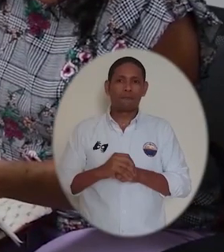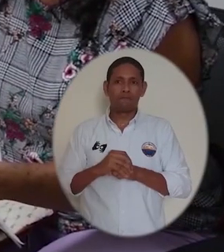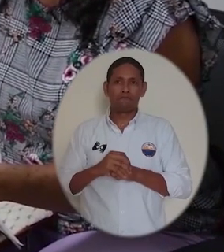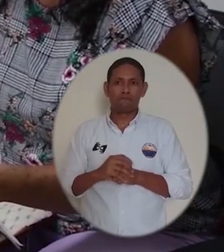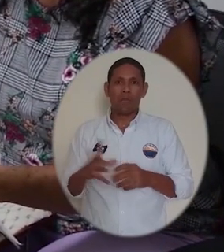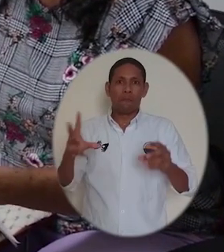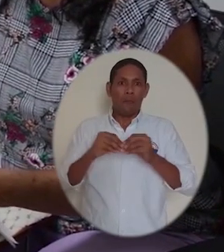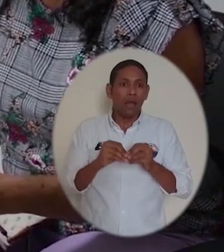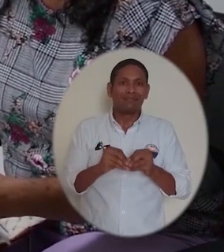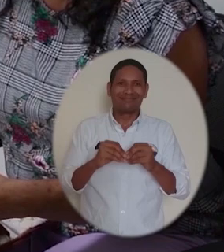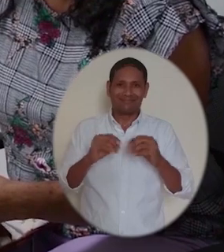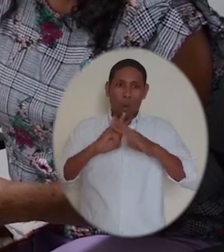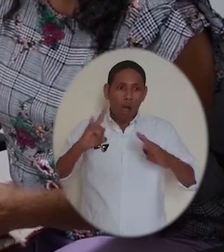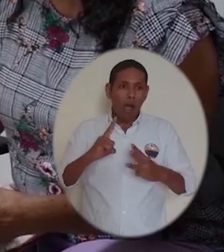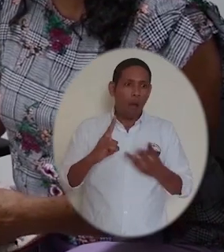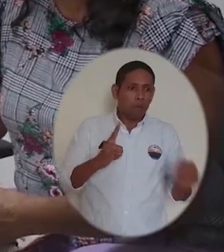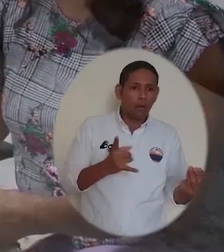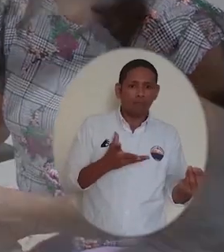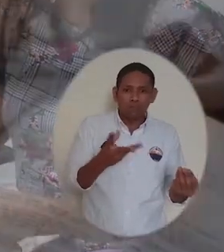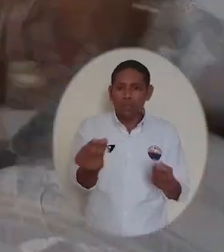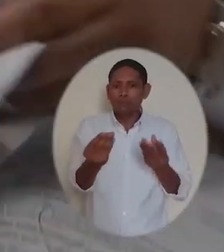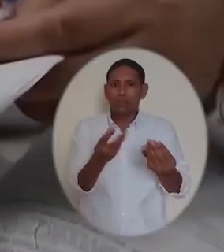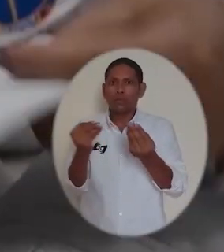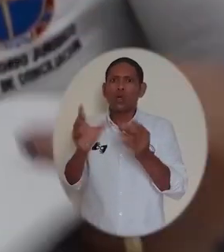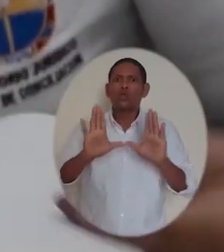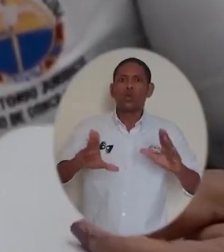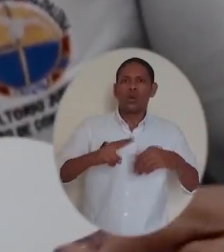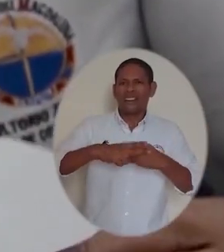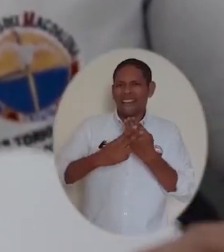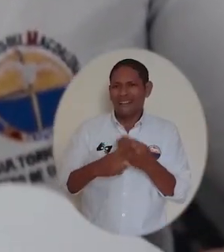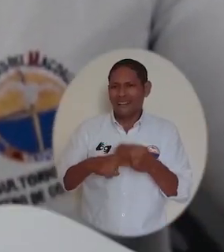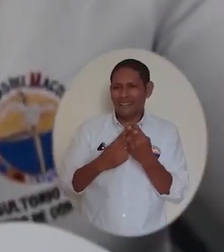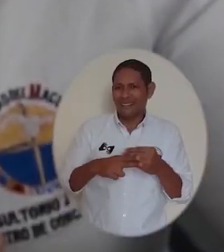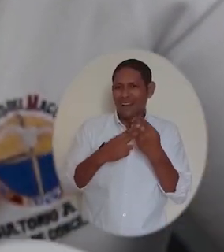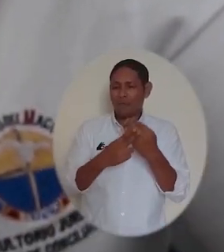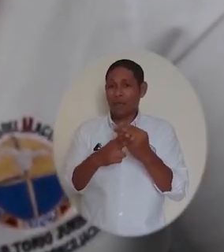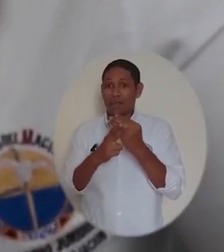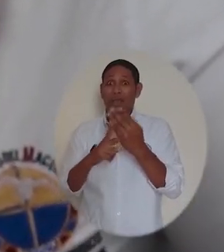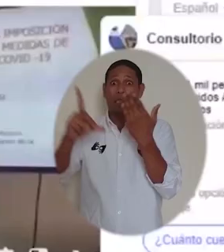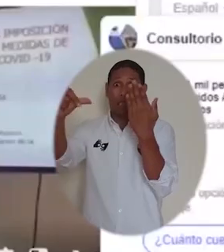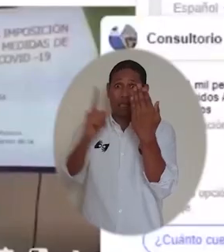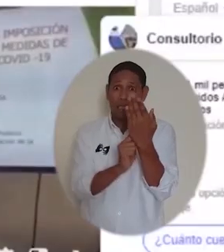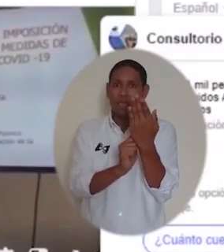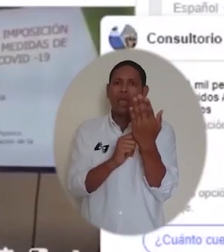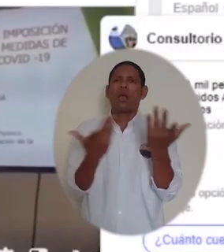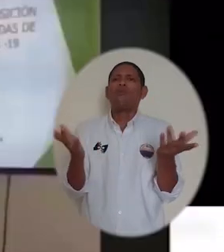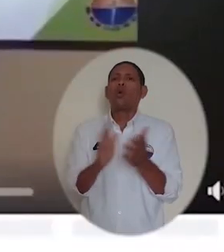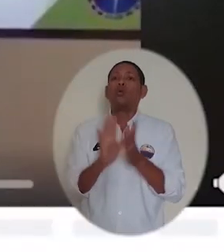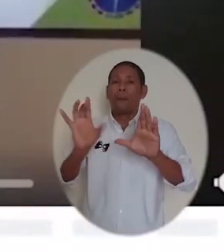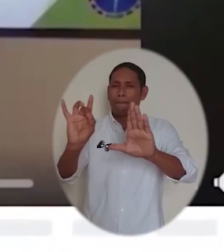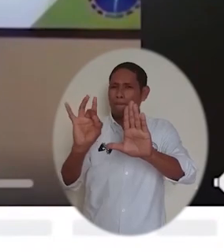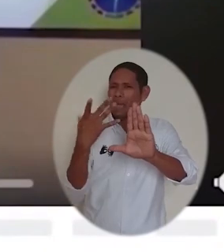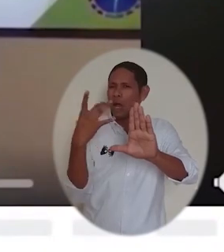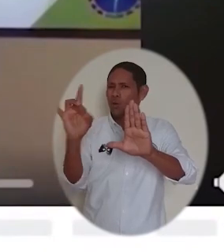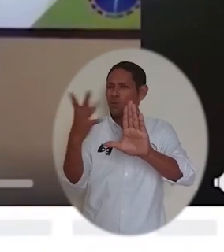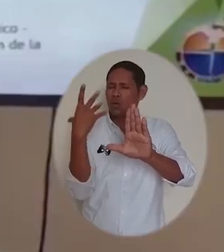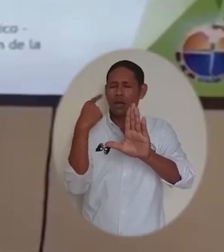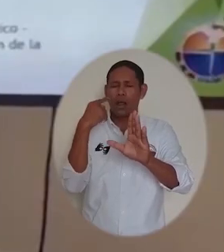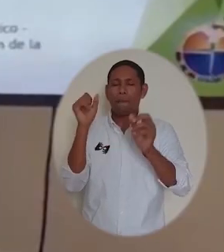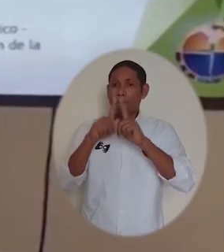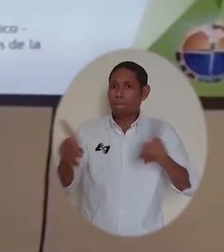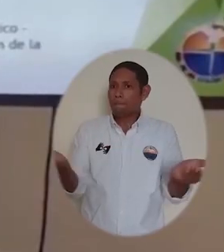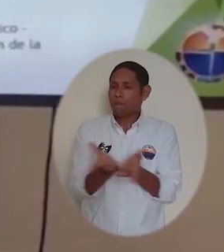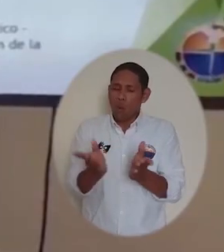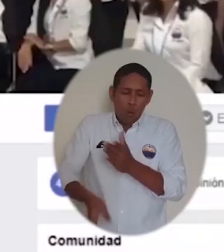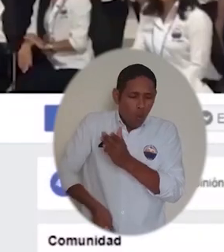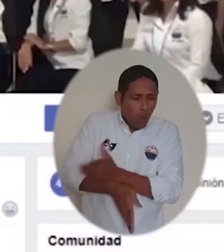consultorio jurídico y centro de conciliación al igual que otras dependencias del alma mater se ha apoyado con herramientas digitales como audiencias virtuales y